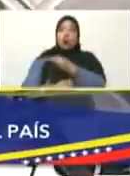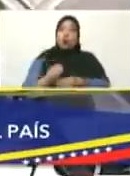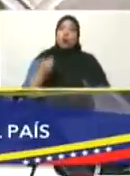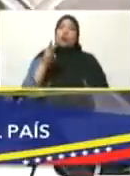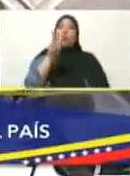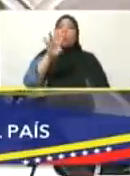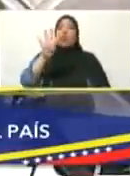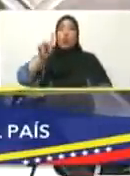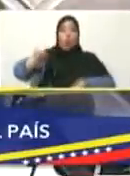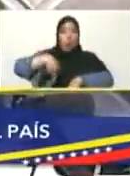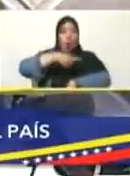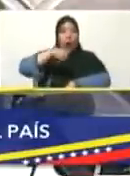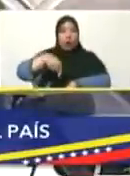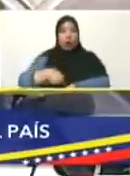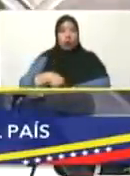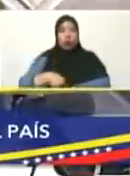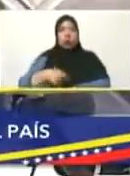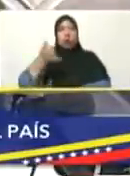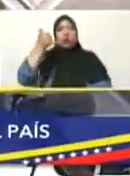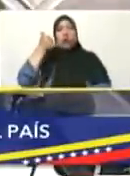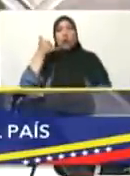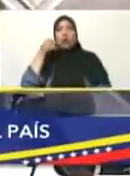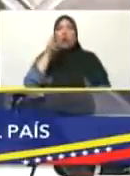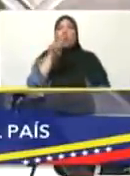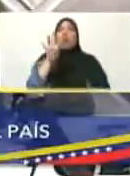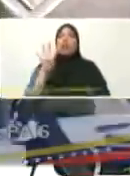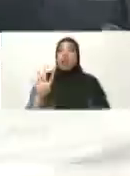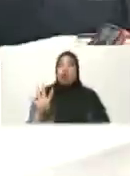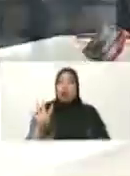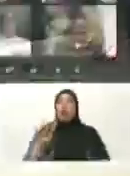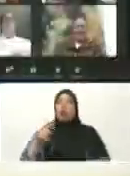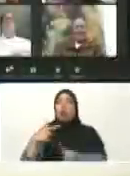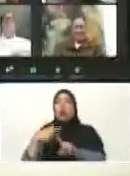24 horas del día. 24 por 7.